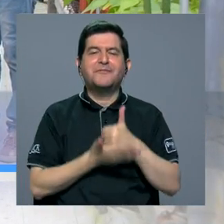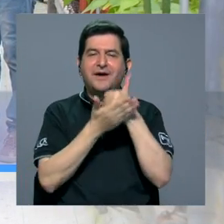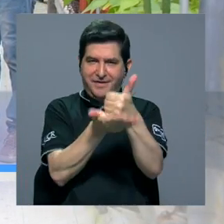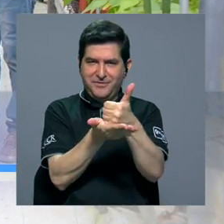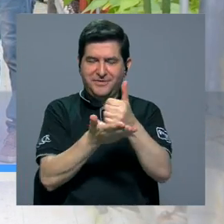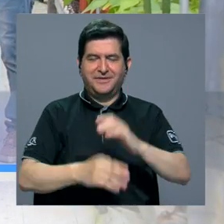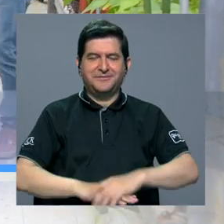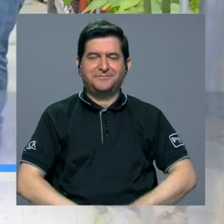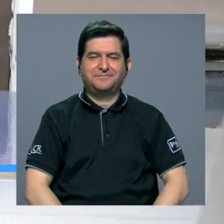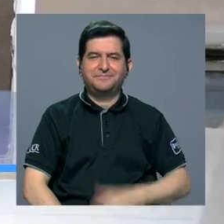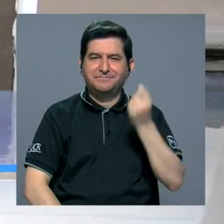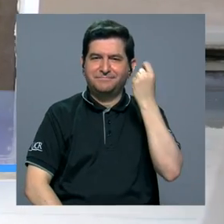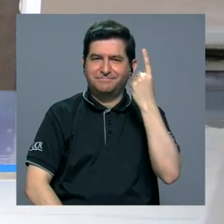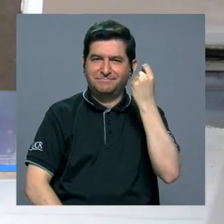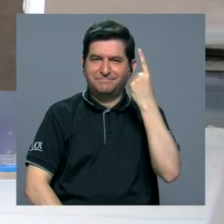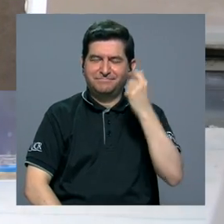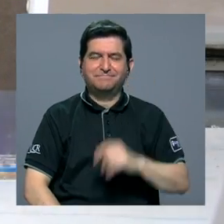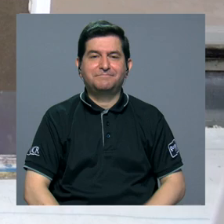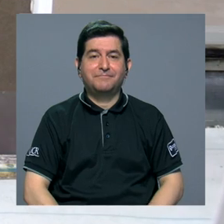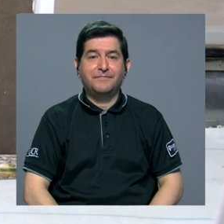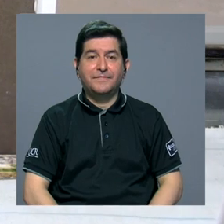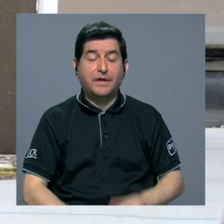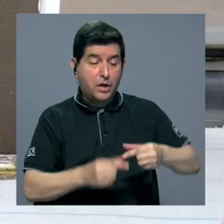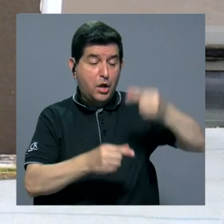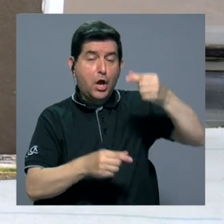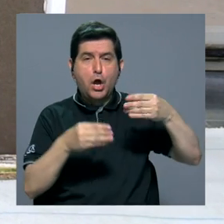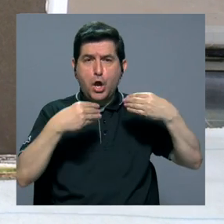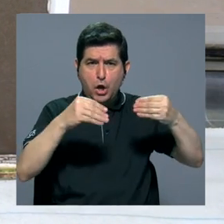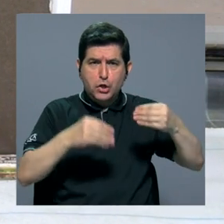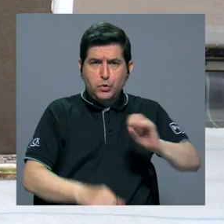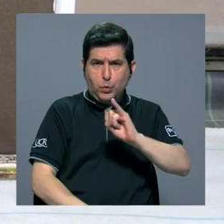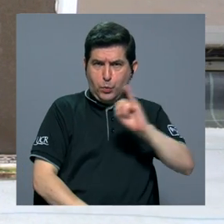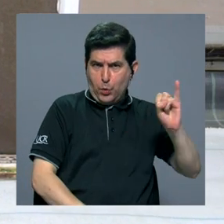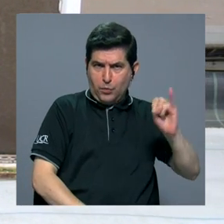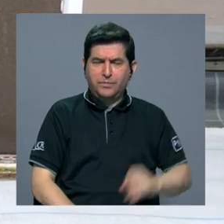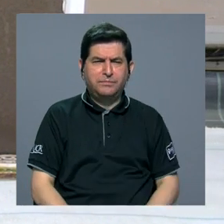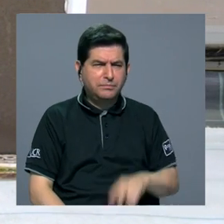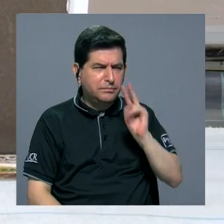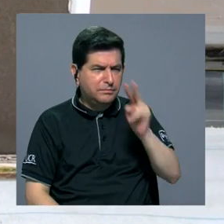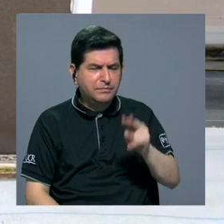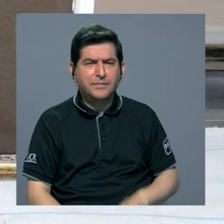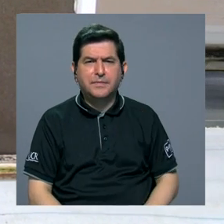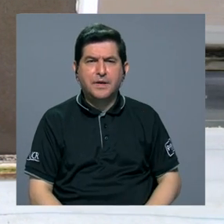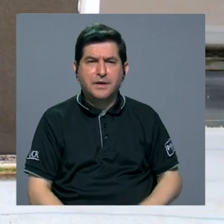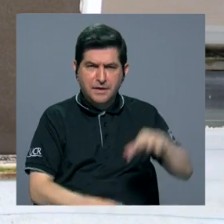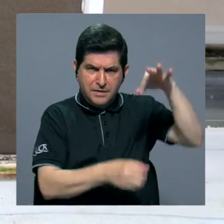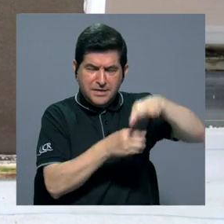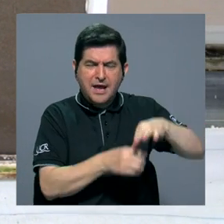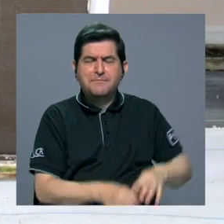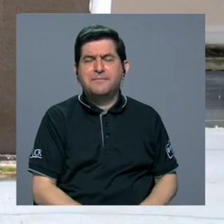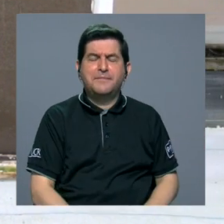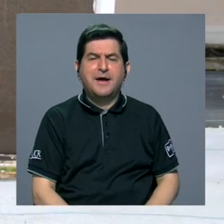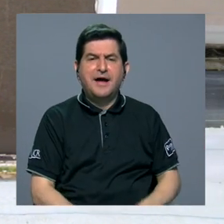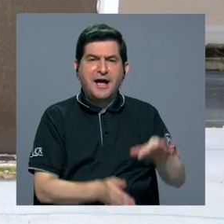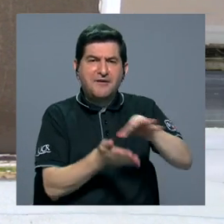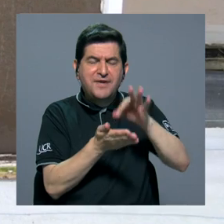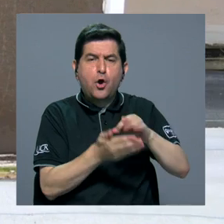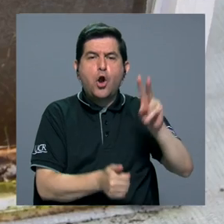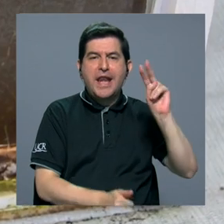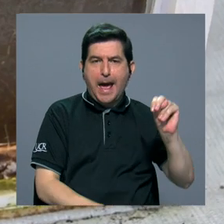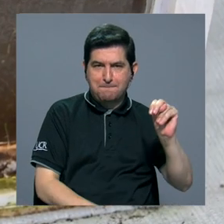ayudará a entender. En el tubo plástico de la izquierda, observamos una plantación de frijol nambí.